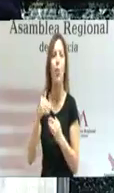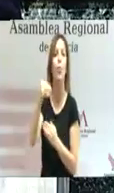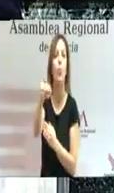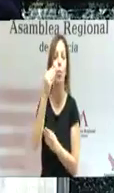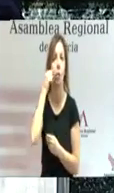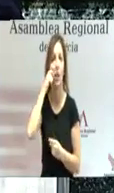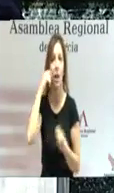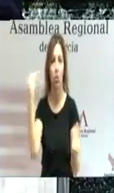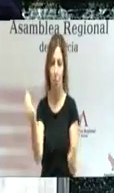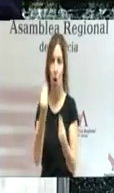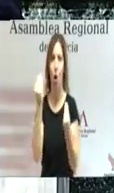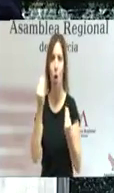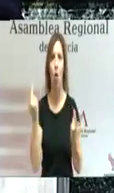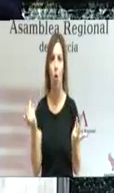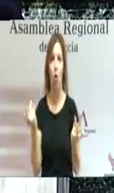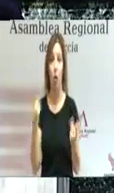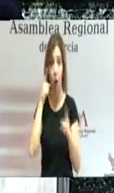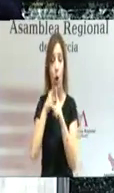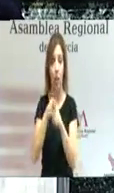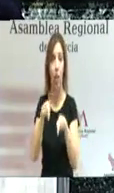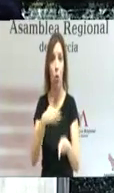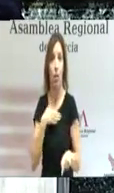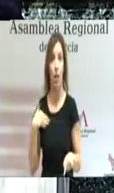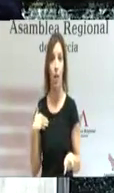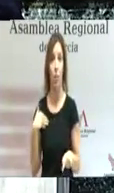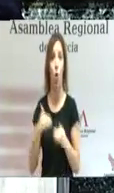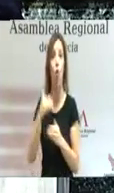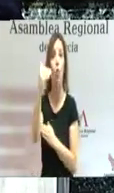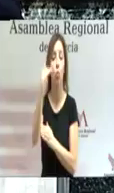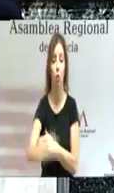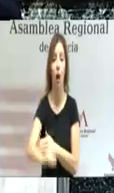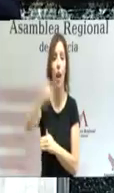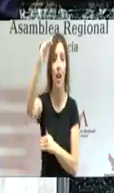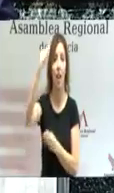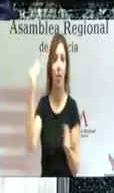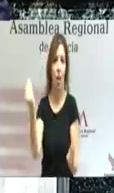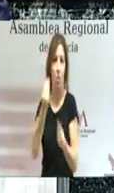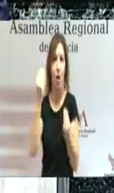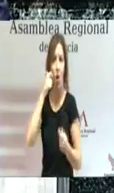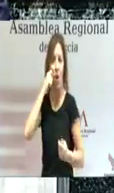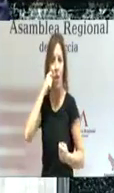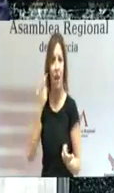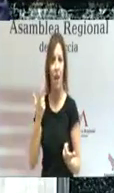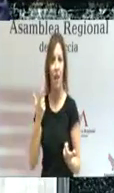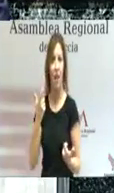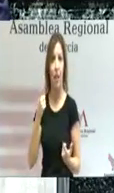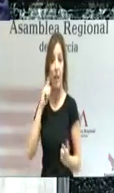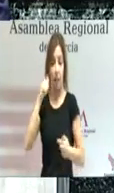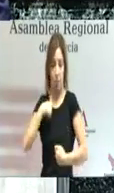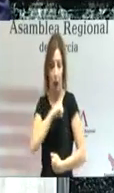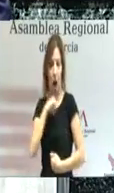salud, que es de lo que se trata, buscar generaciones más sanas e implicadas en su autocuidado